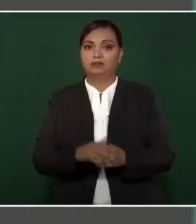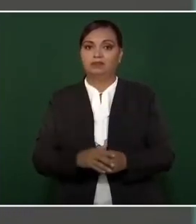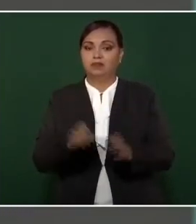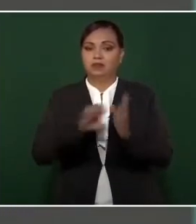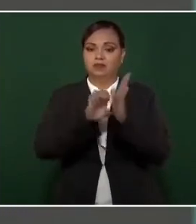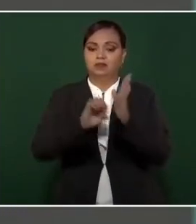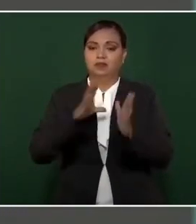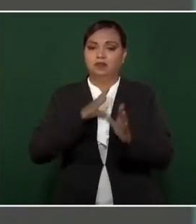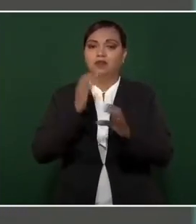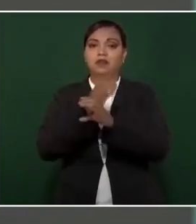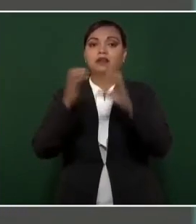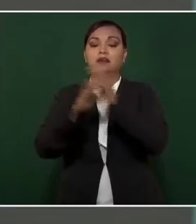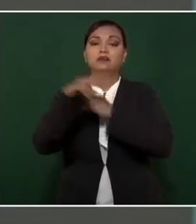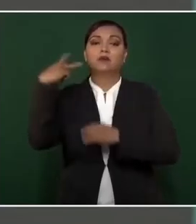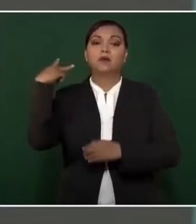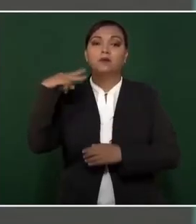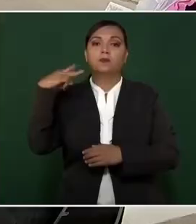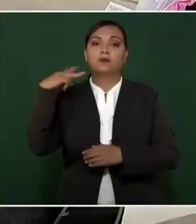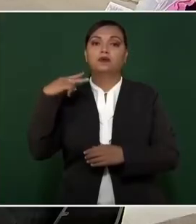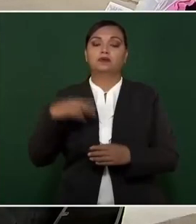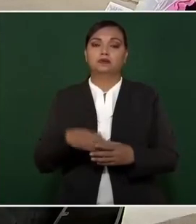El caso de Veracruz